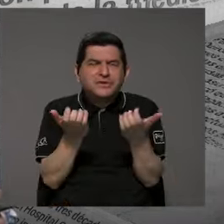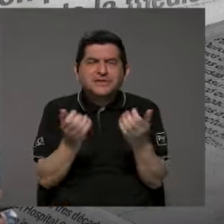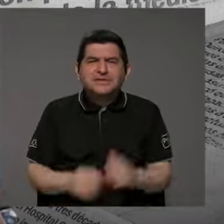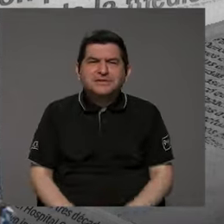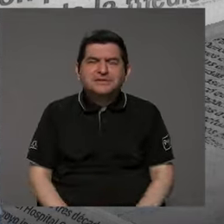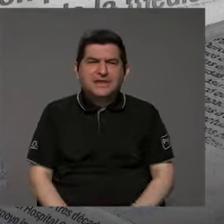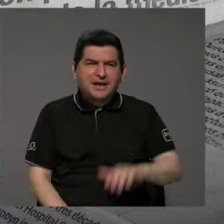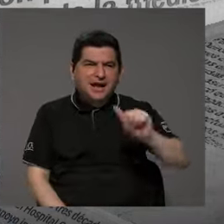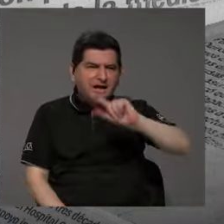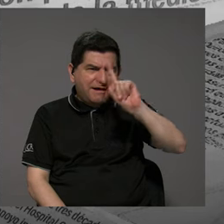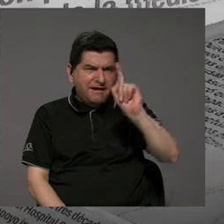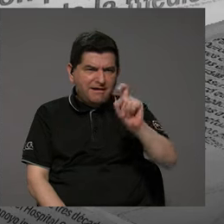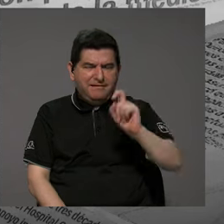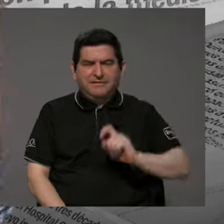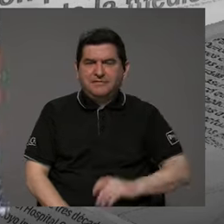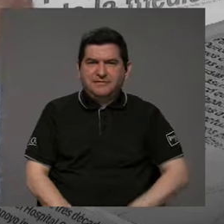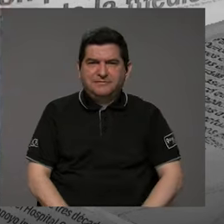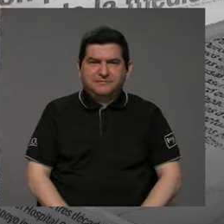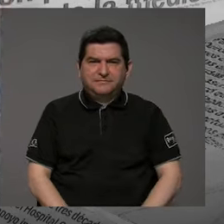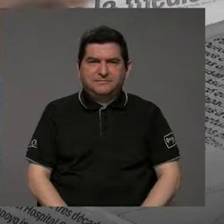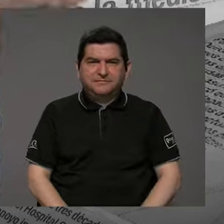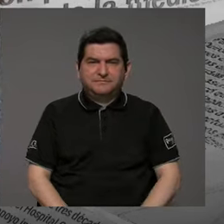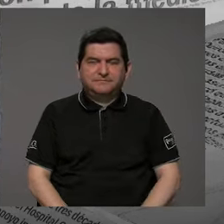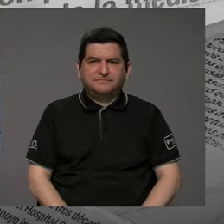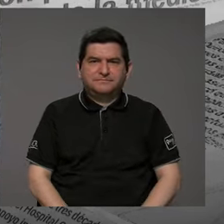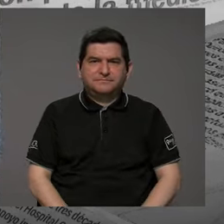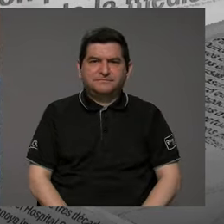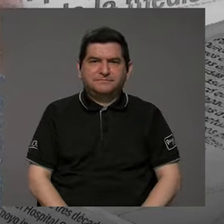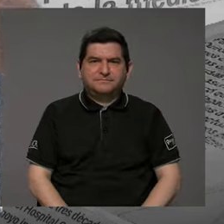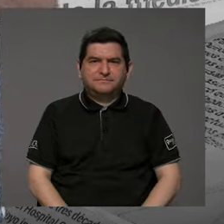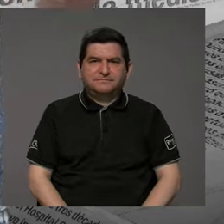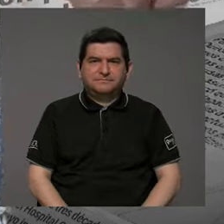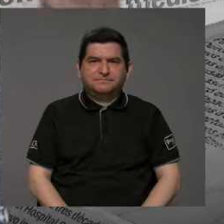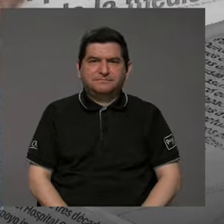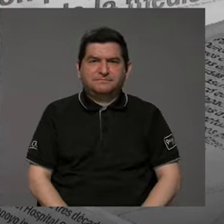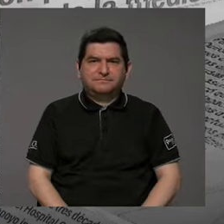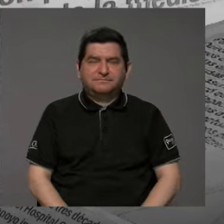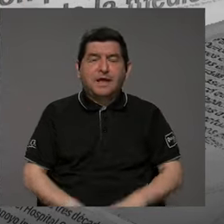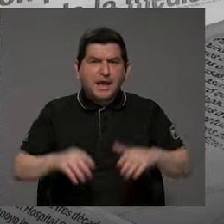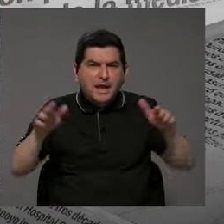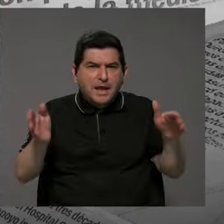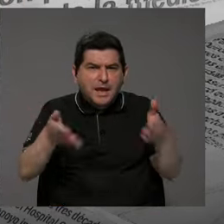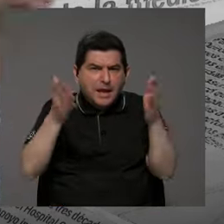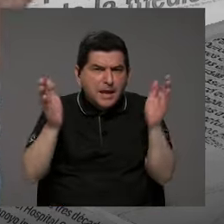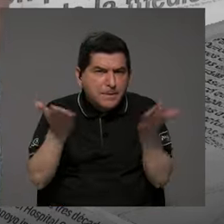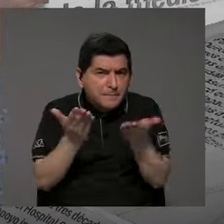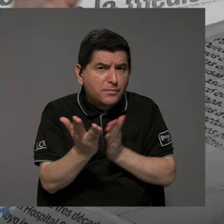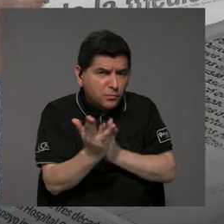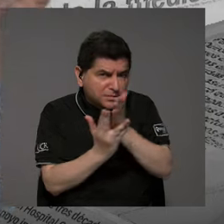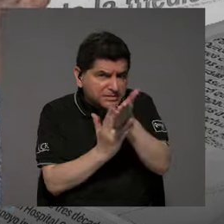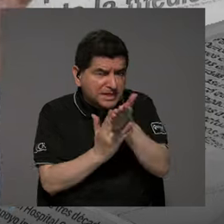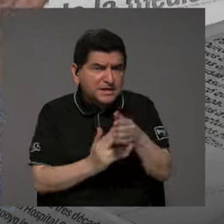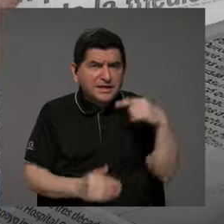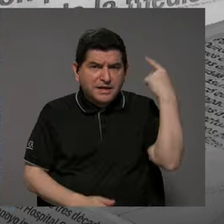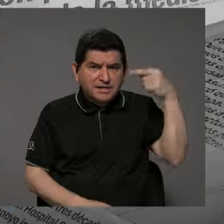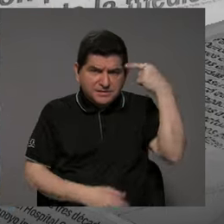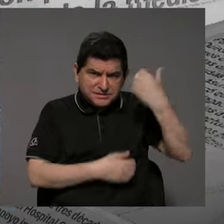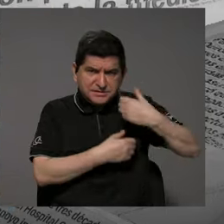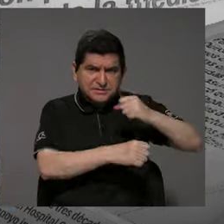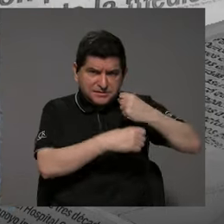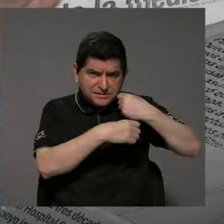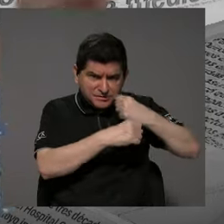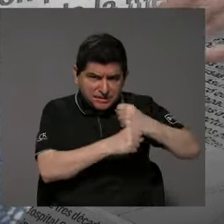con Alejandro para que precisamente eso va a impulsar un mayor acceso en los gobiernos locales